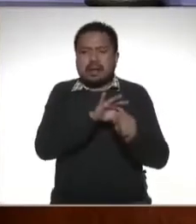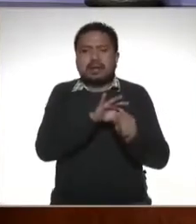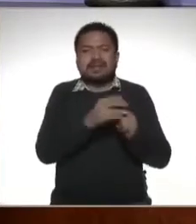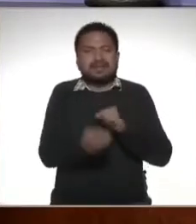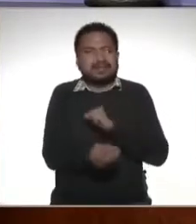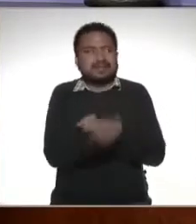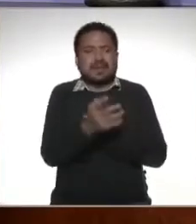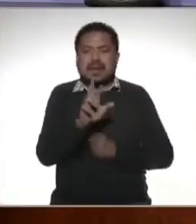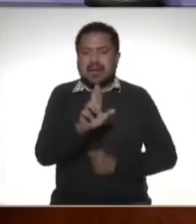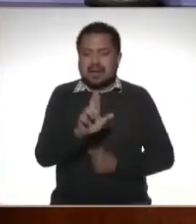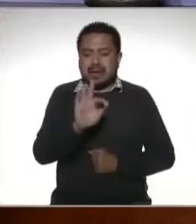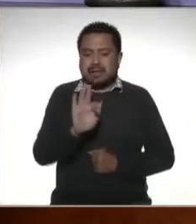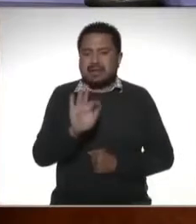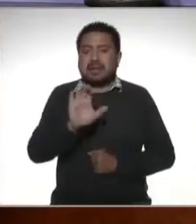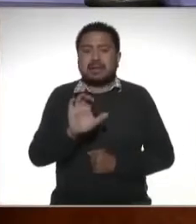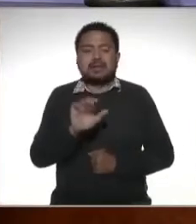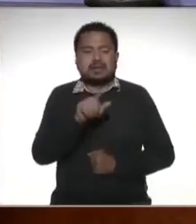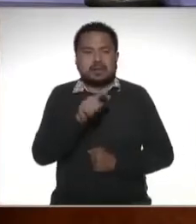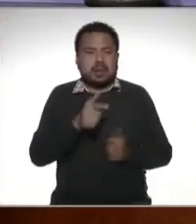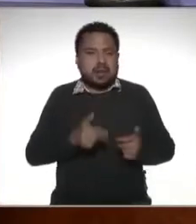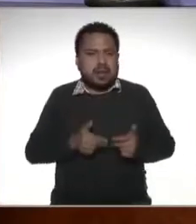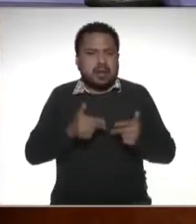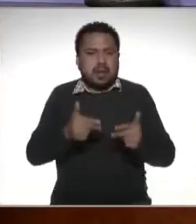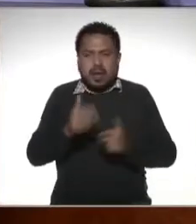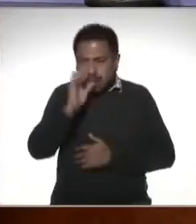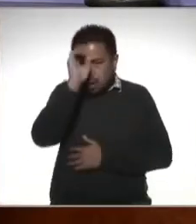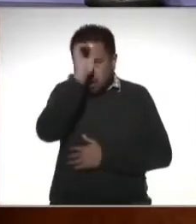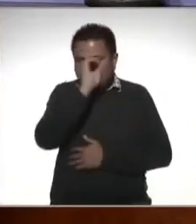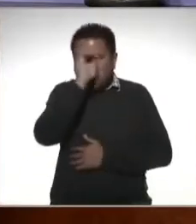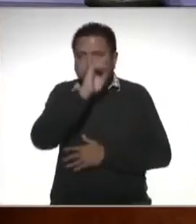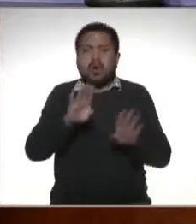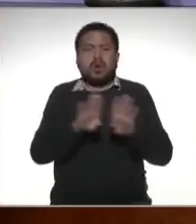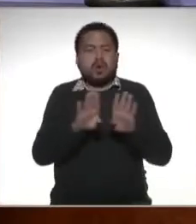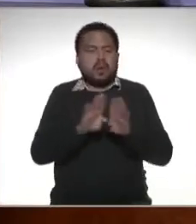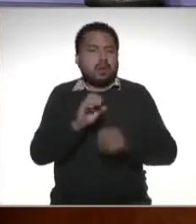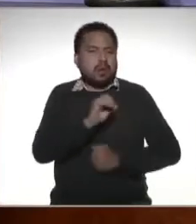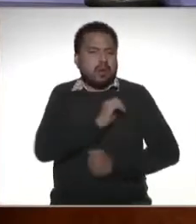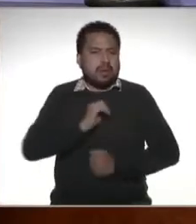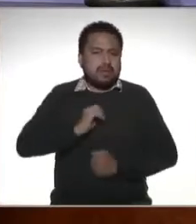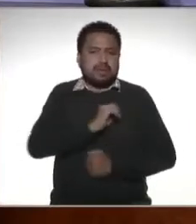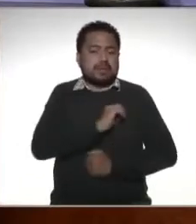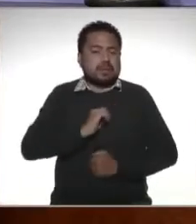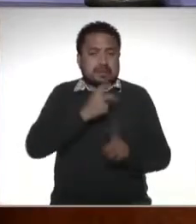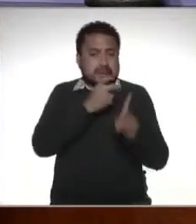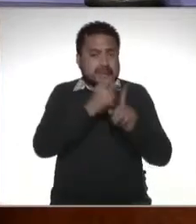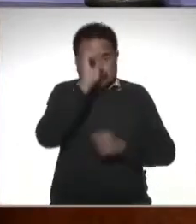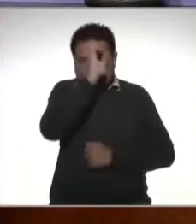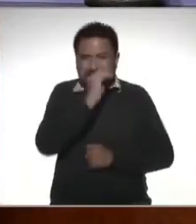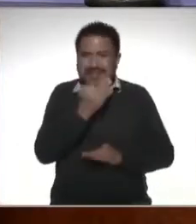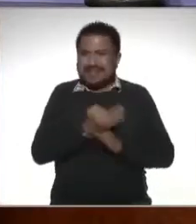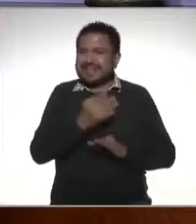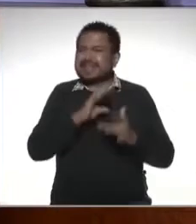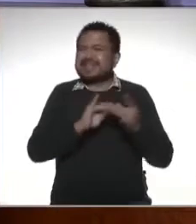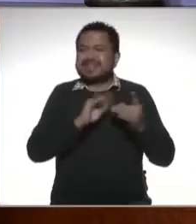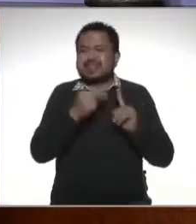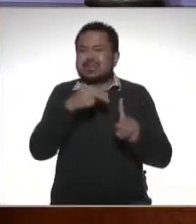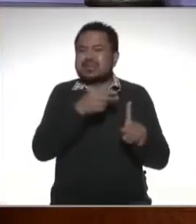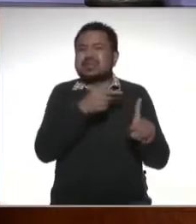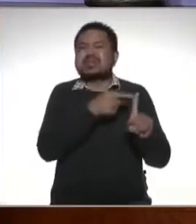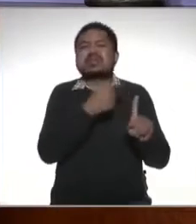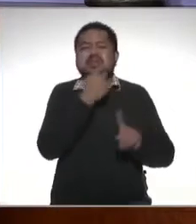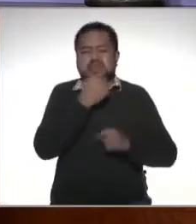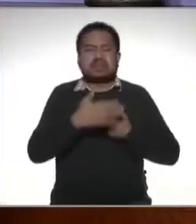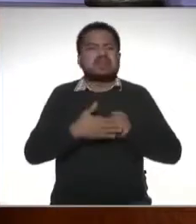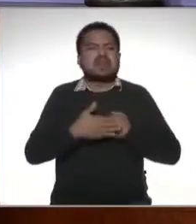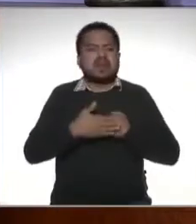y generamos una opinión de cumplimiento de obligaciones en esa opinión como su nombre lo indica nos va a